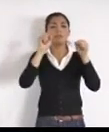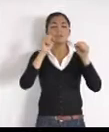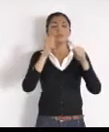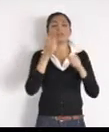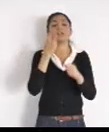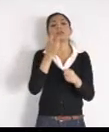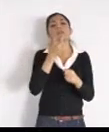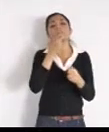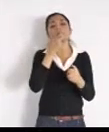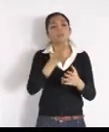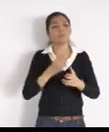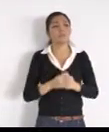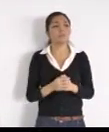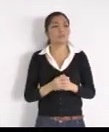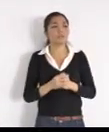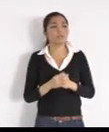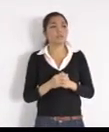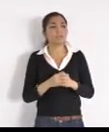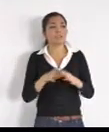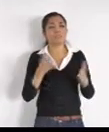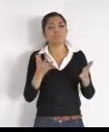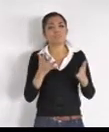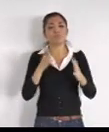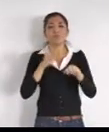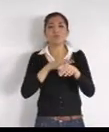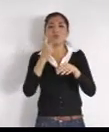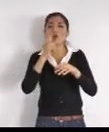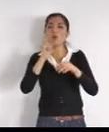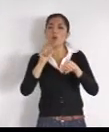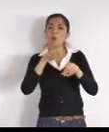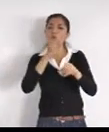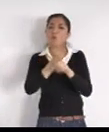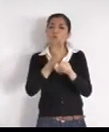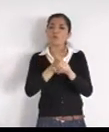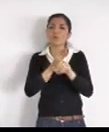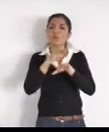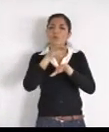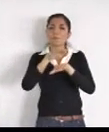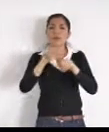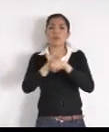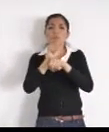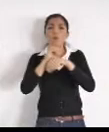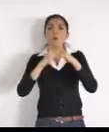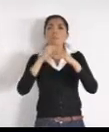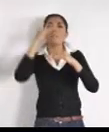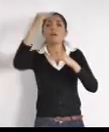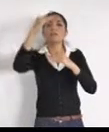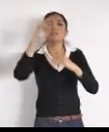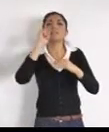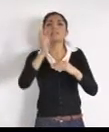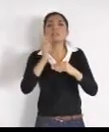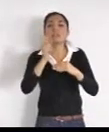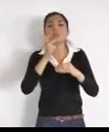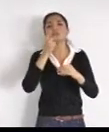prestación, con el pésimo servicio, que hacen, es algo, de lo que los ciudadanos, están padeciendo, y se quejan más, nosotros como gobierno,